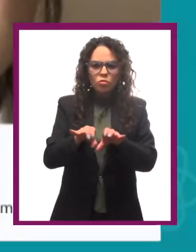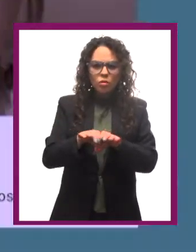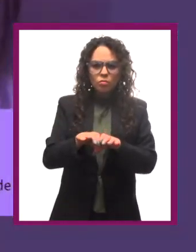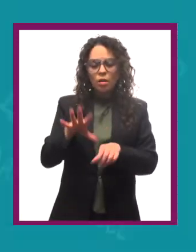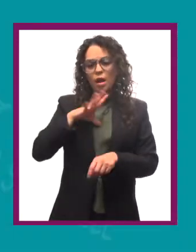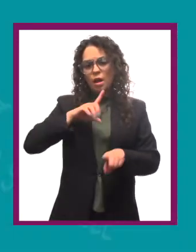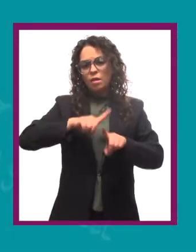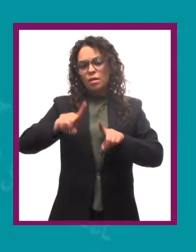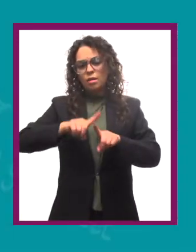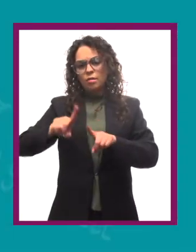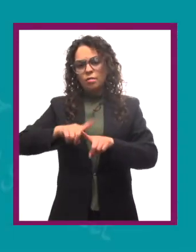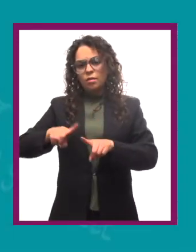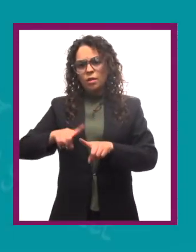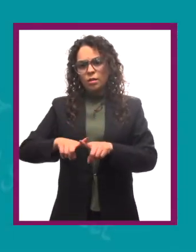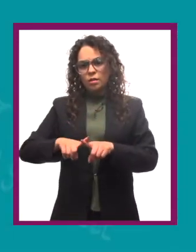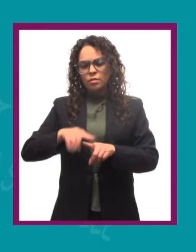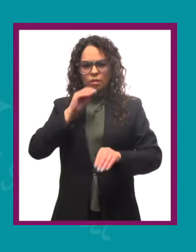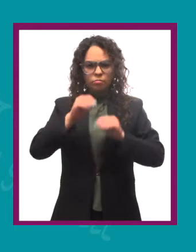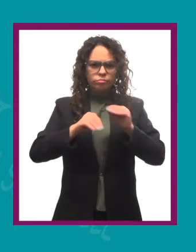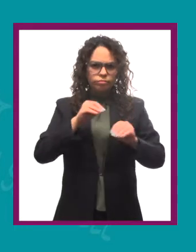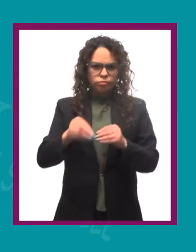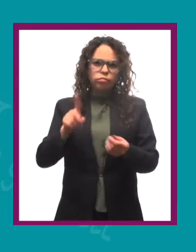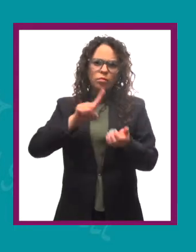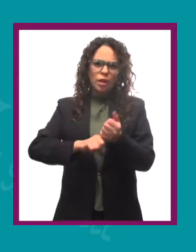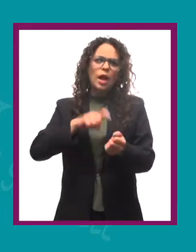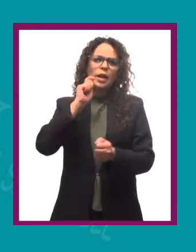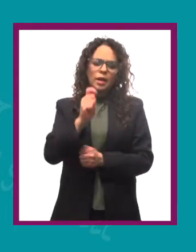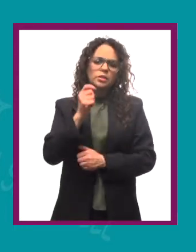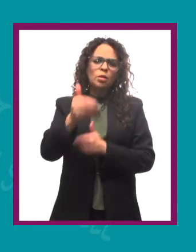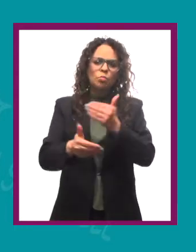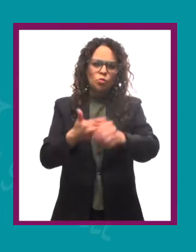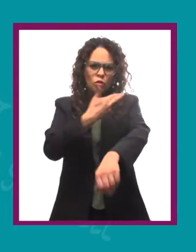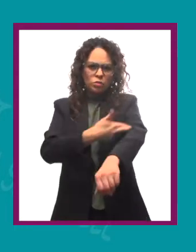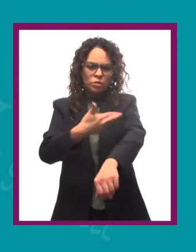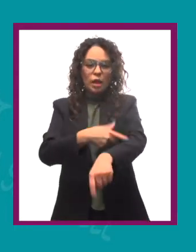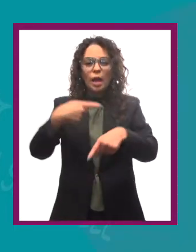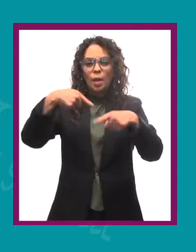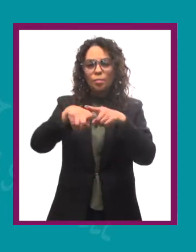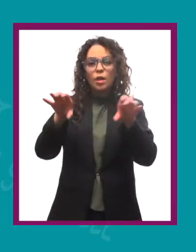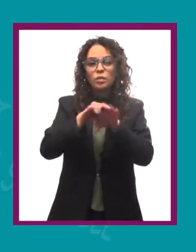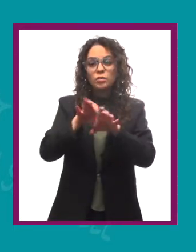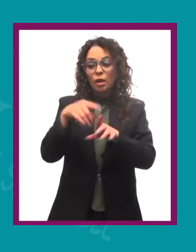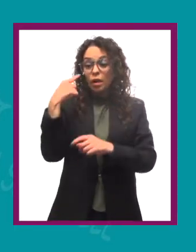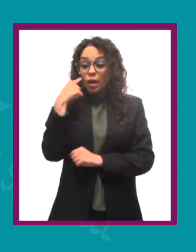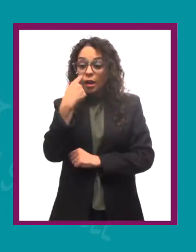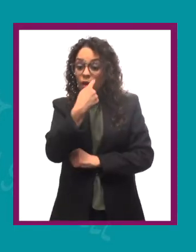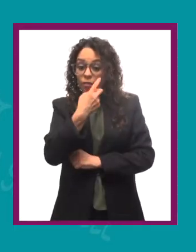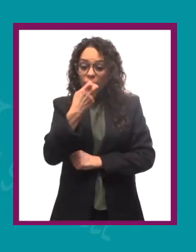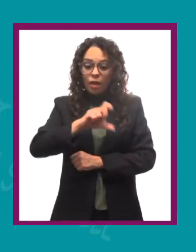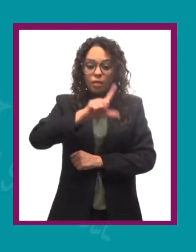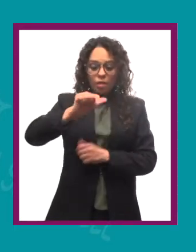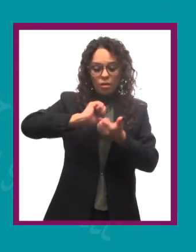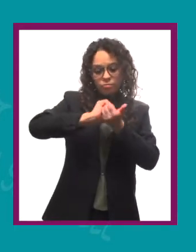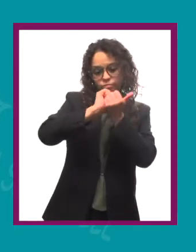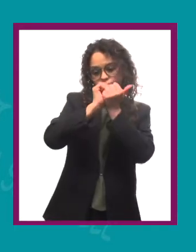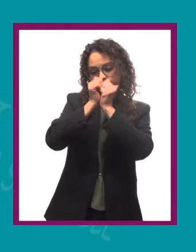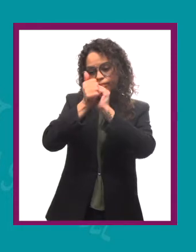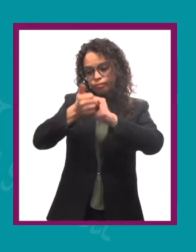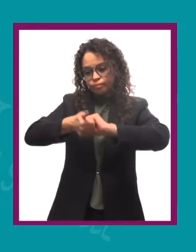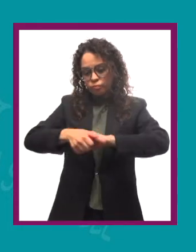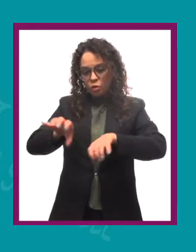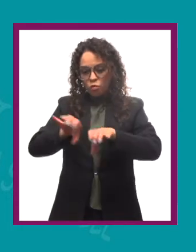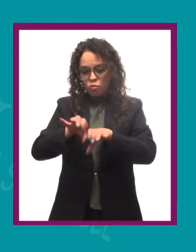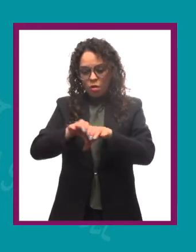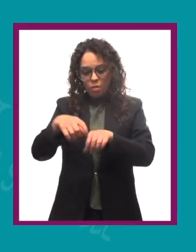visual? Intervienen diferentes elementos, al final es un proceso, empieza con la vista entonces toda esta información pasa por el